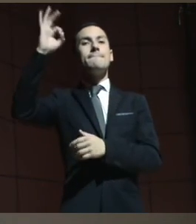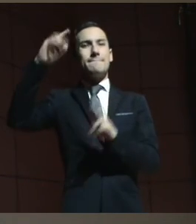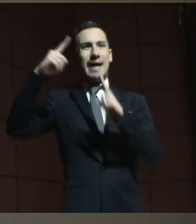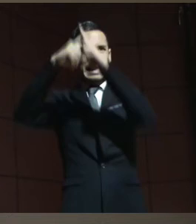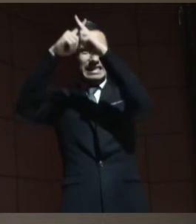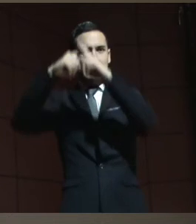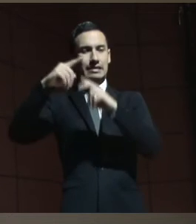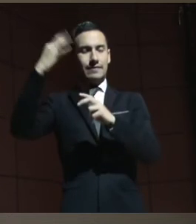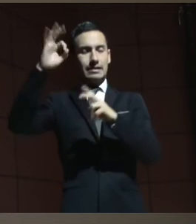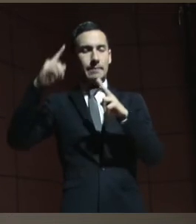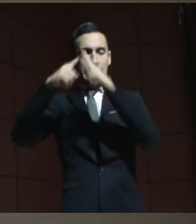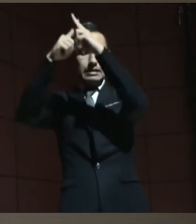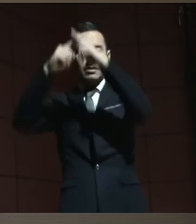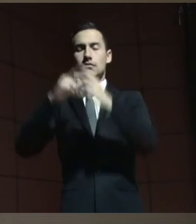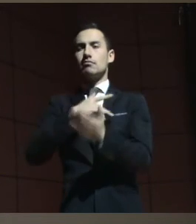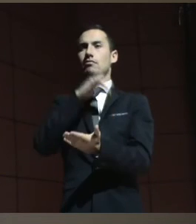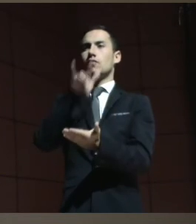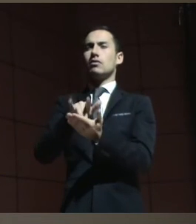descompensación